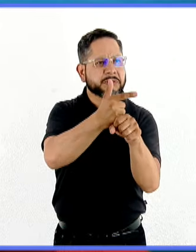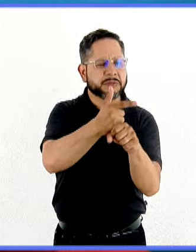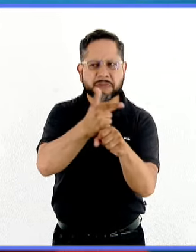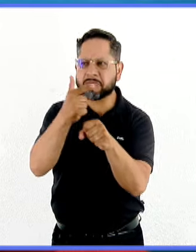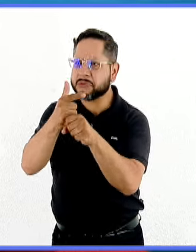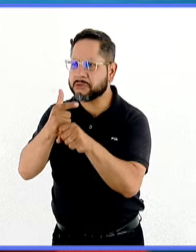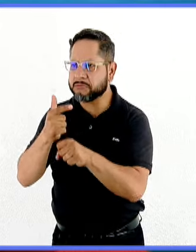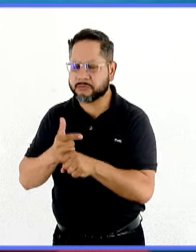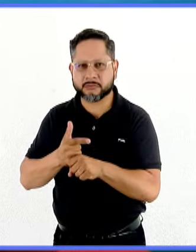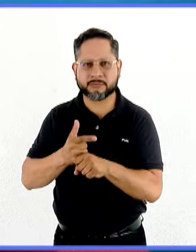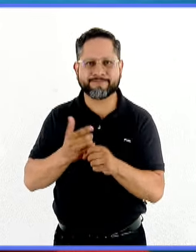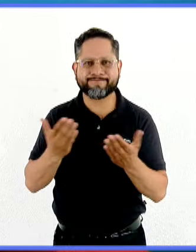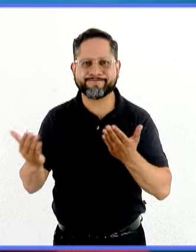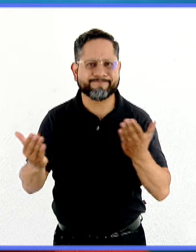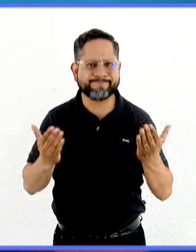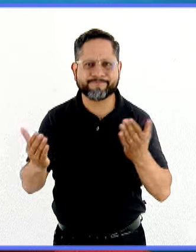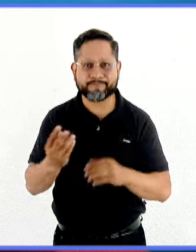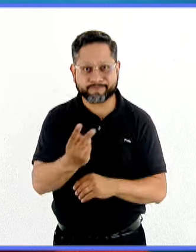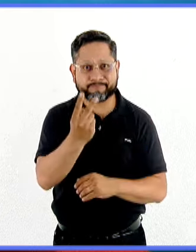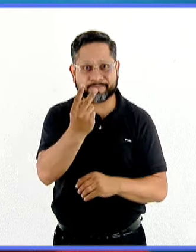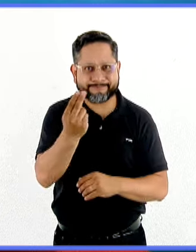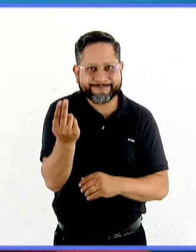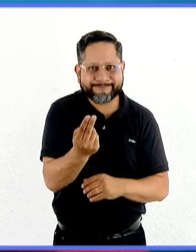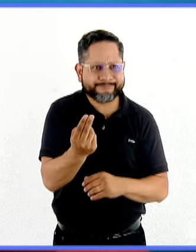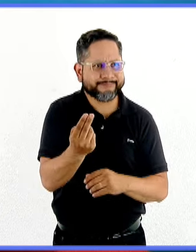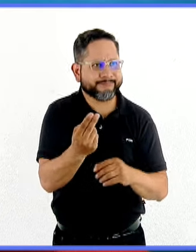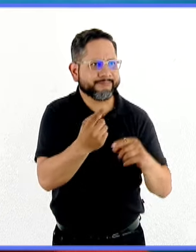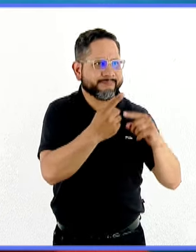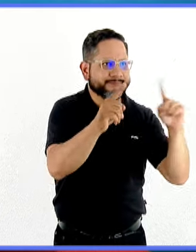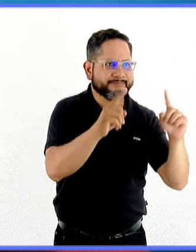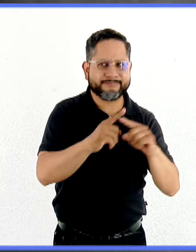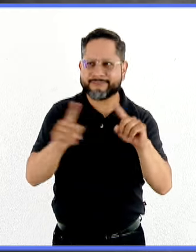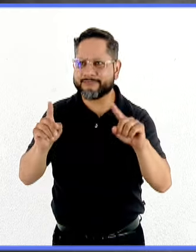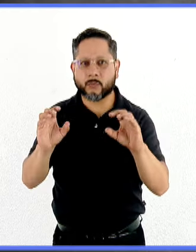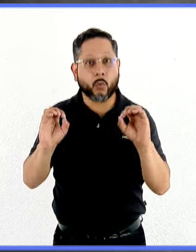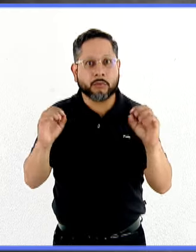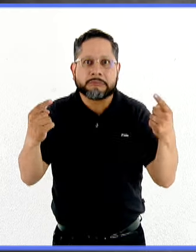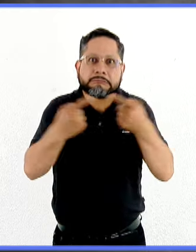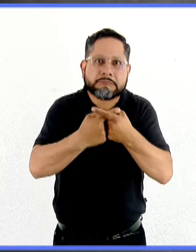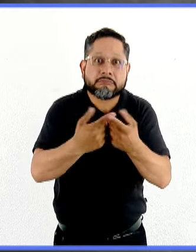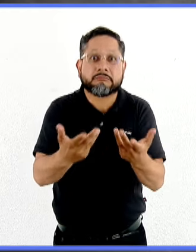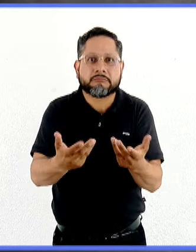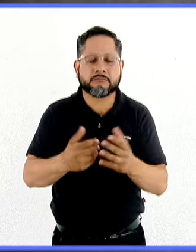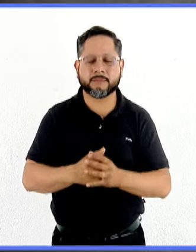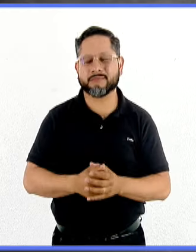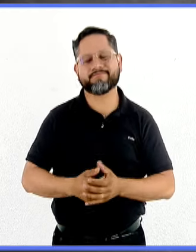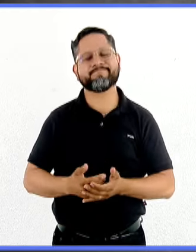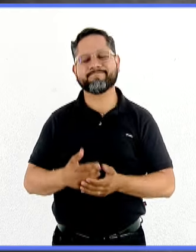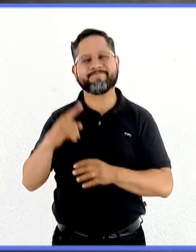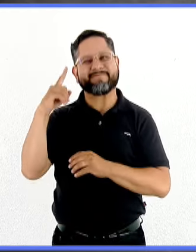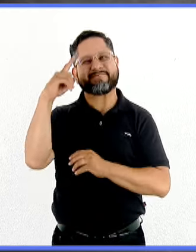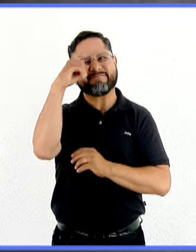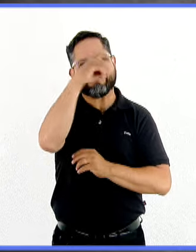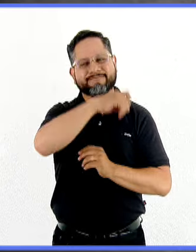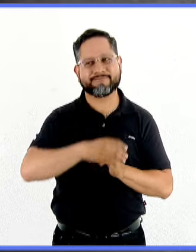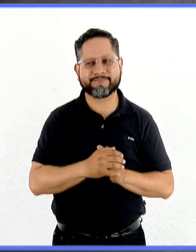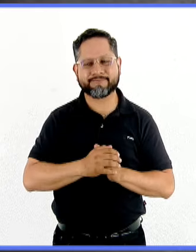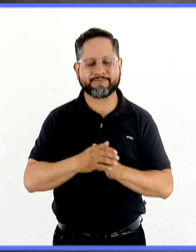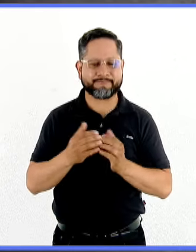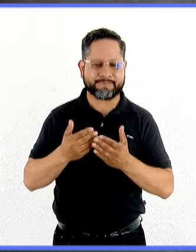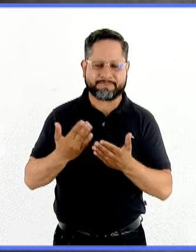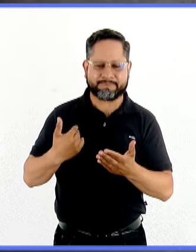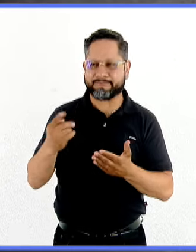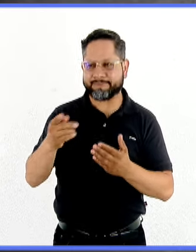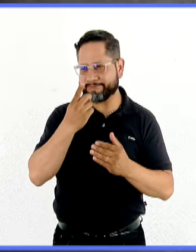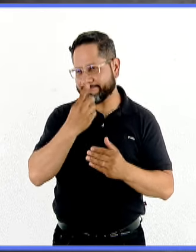dos necesidades porque se vuelven diferentes o contrastantes? Es complejo porque justamente mencionábamos